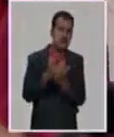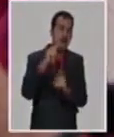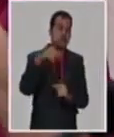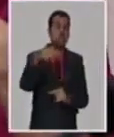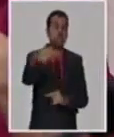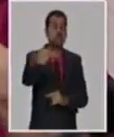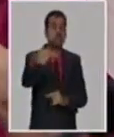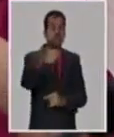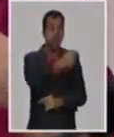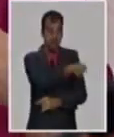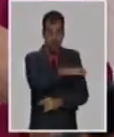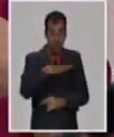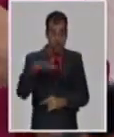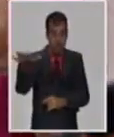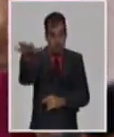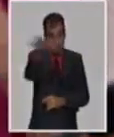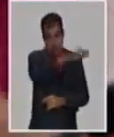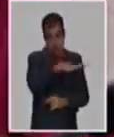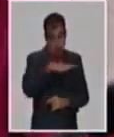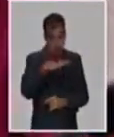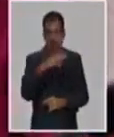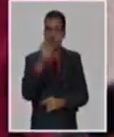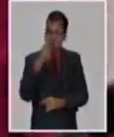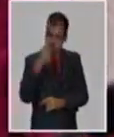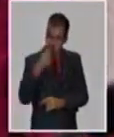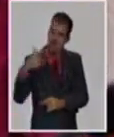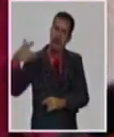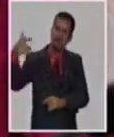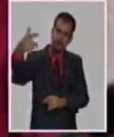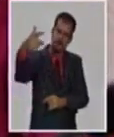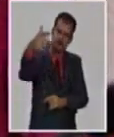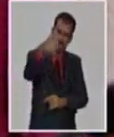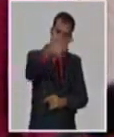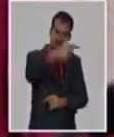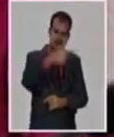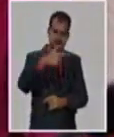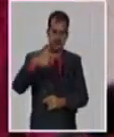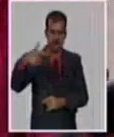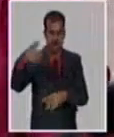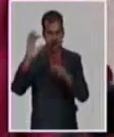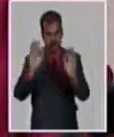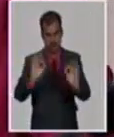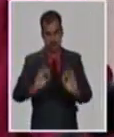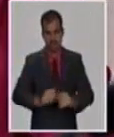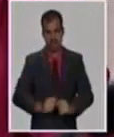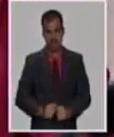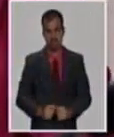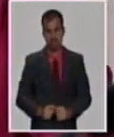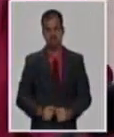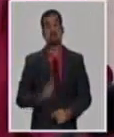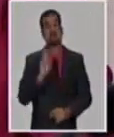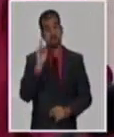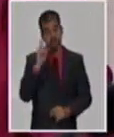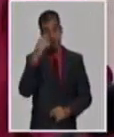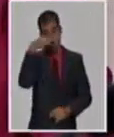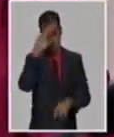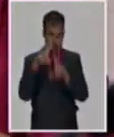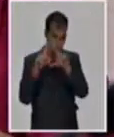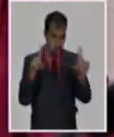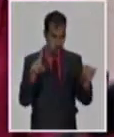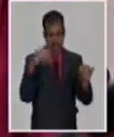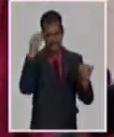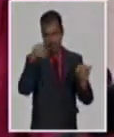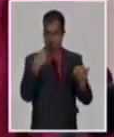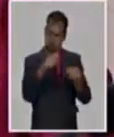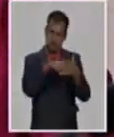ya de una manera mucho más masiva de la población. Ahora Cuba, con toda esa posibilidad de